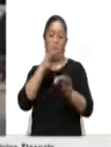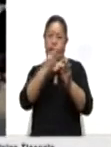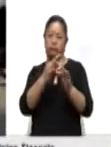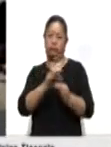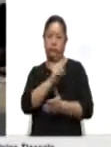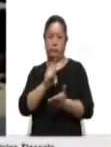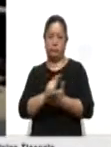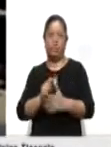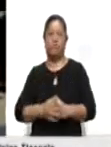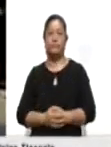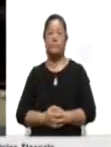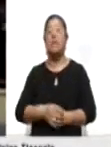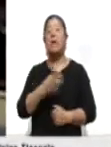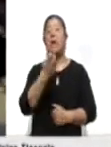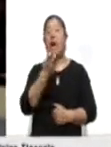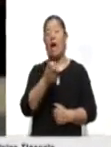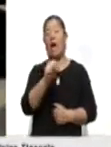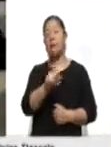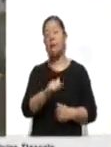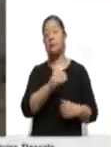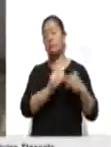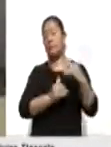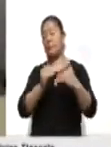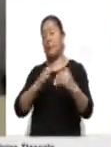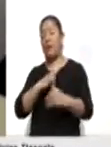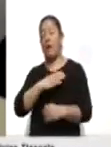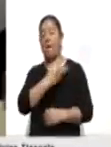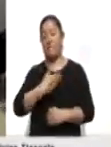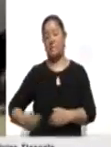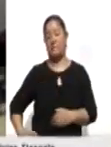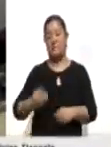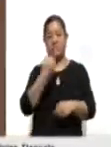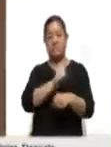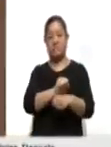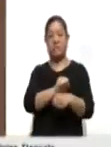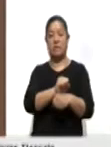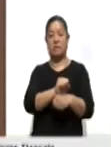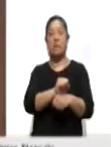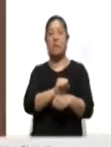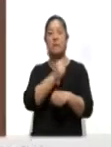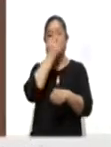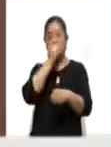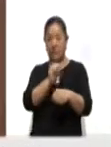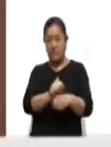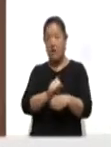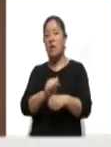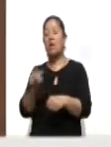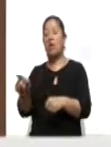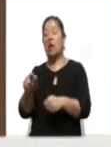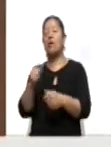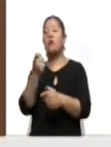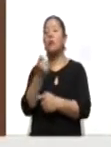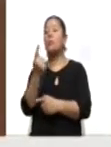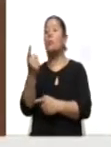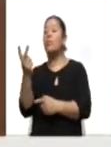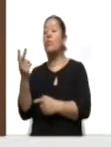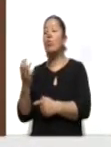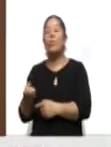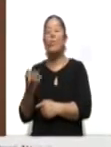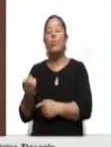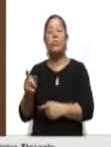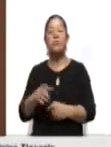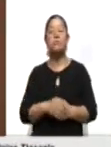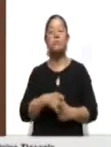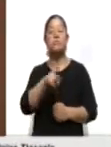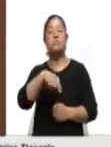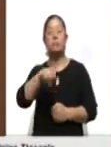Con este proceso se eligió a presidente, secretario y escrutadores. Su actividad será ser respetada para la libre emisión y efectividad